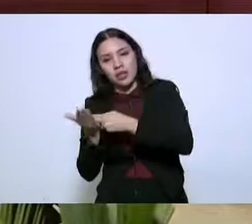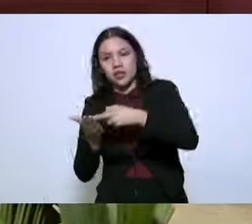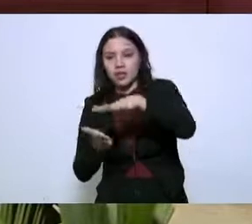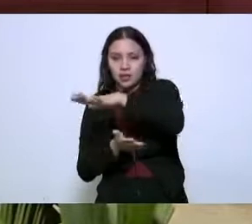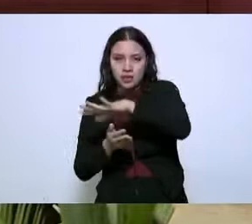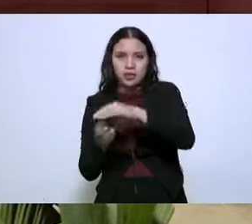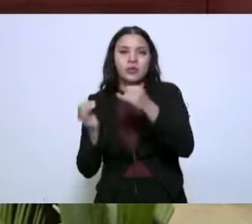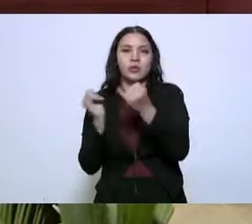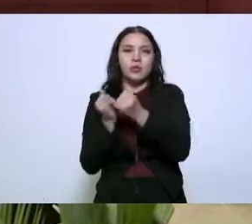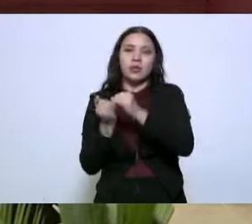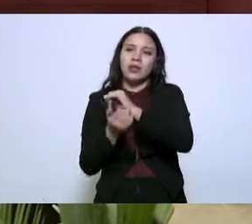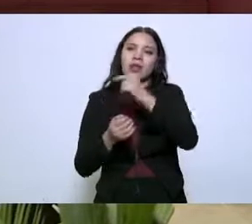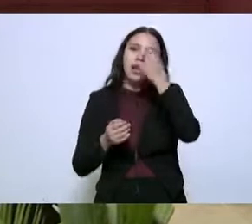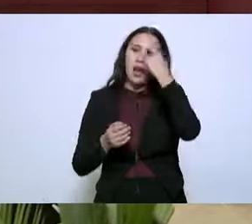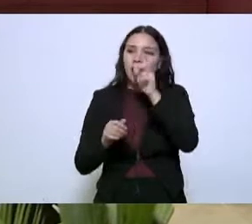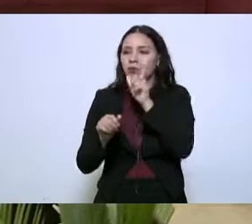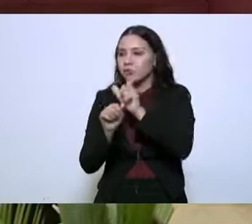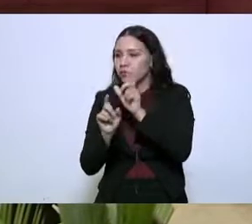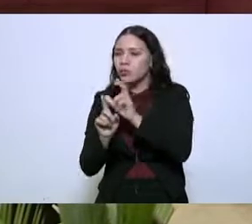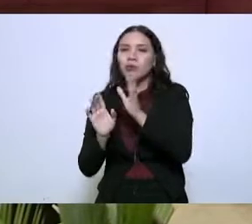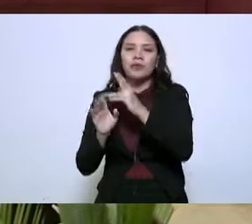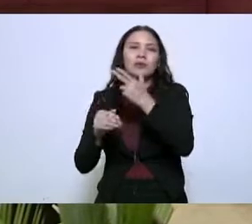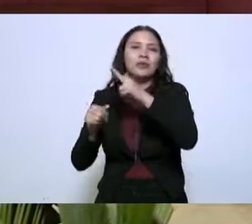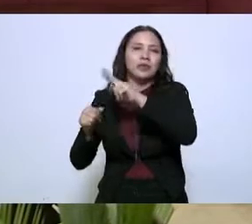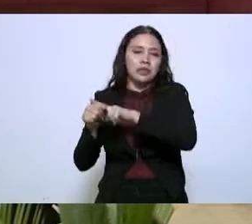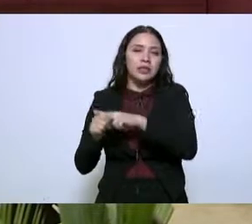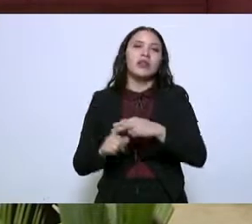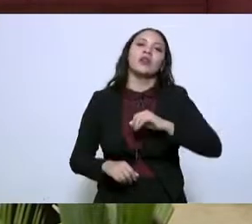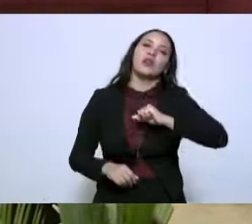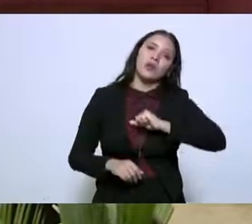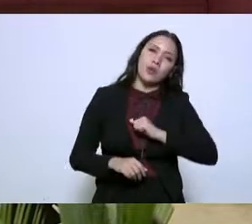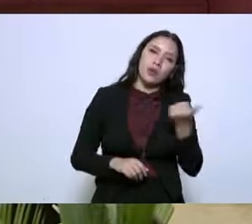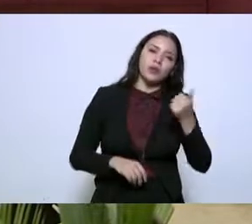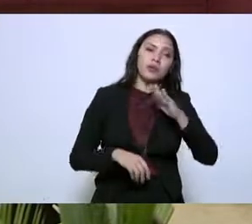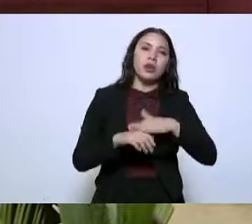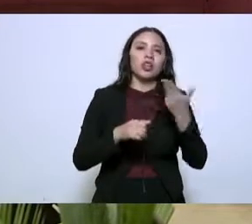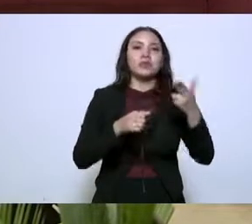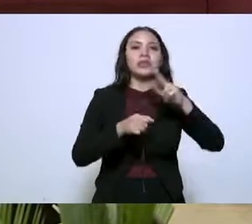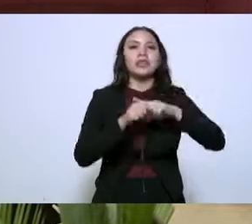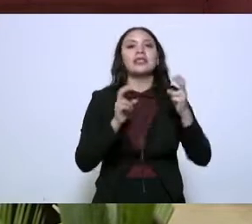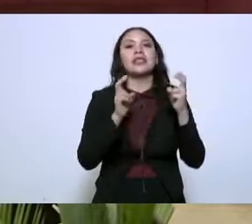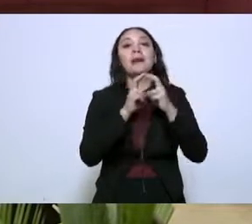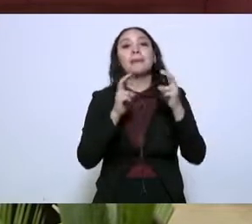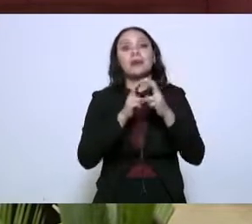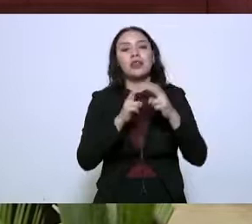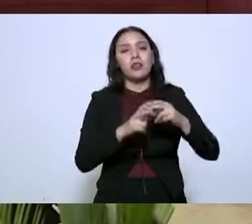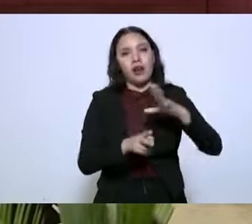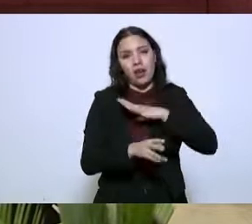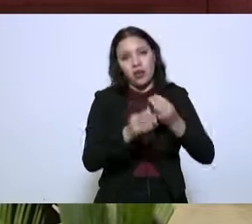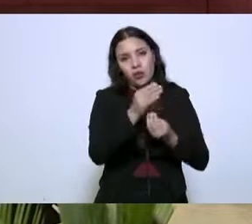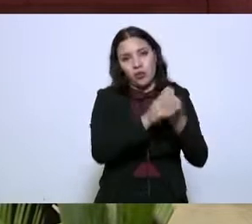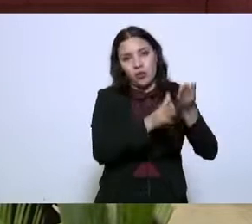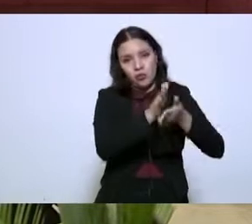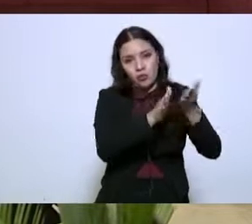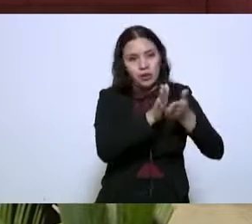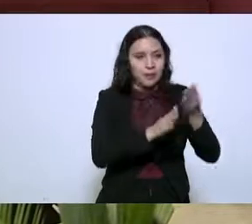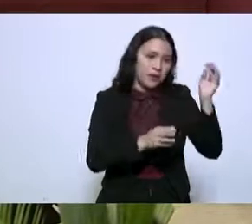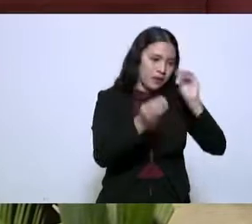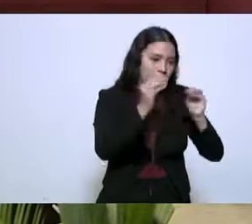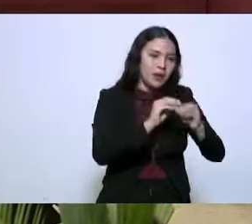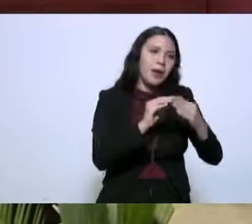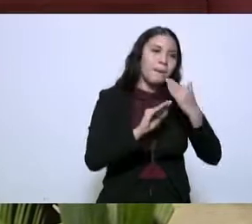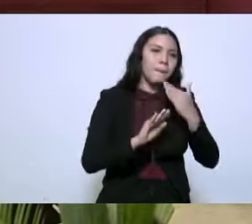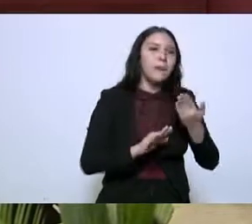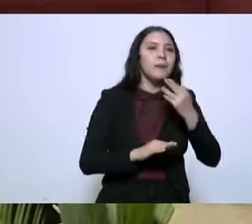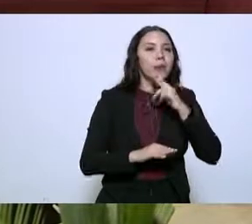de Caballería, también otra más. Y nuestro hospital militar regional en Tampico, también fue reconvertido para atender